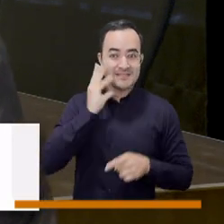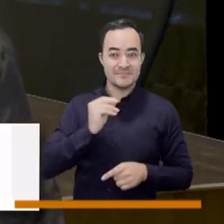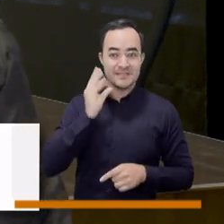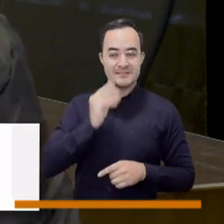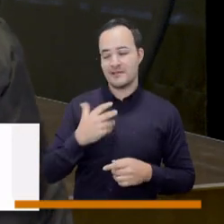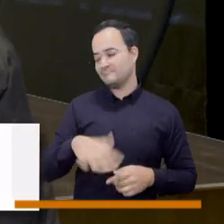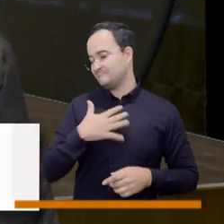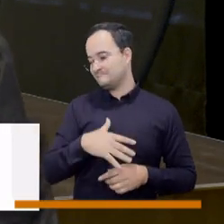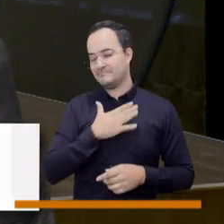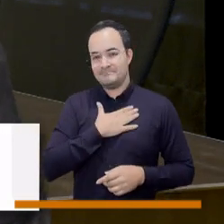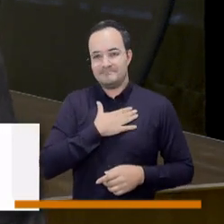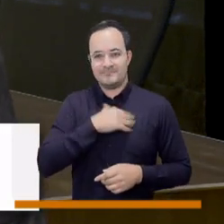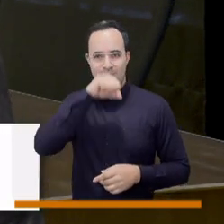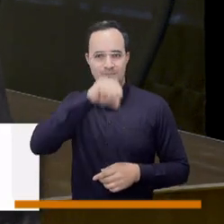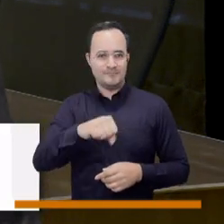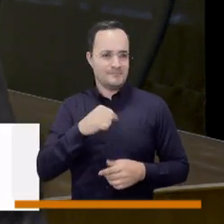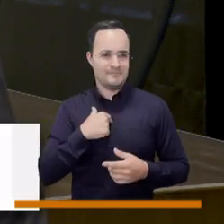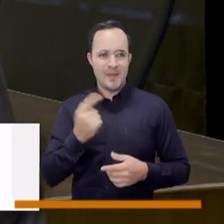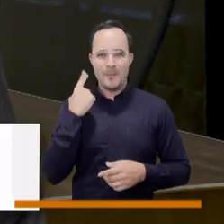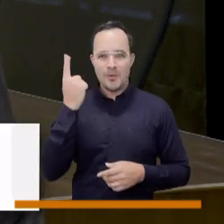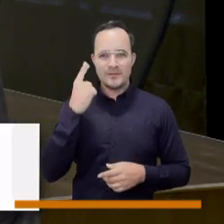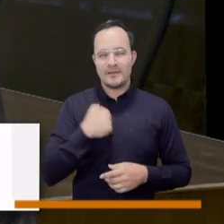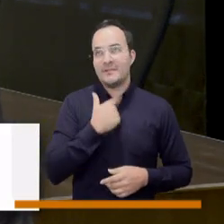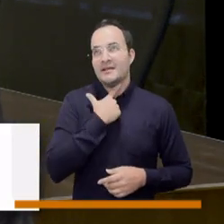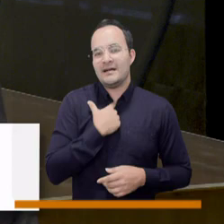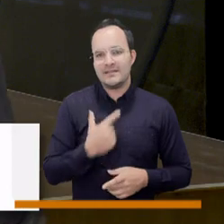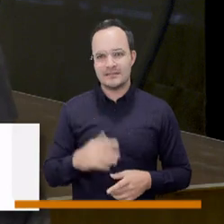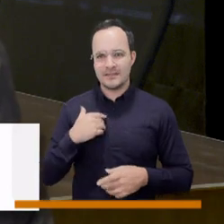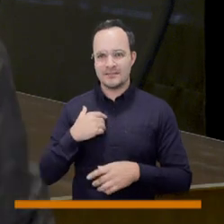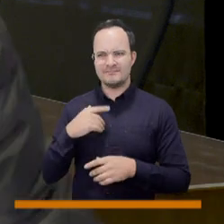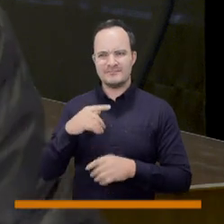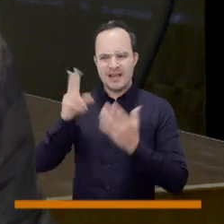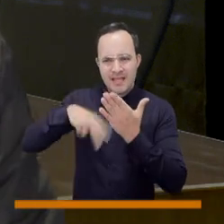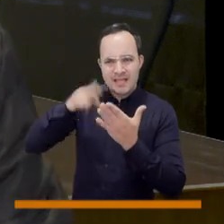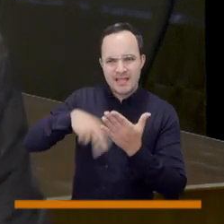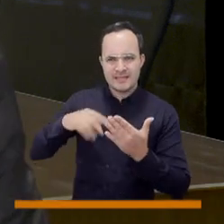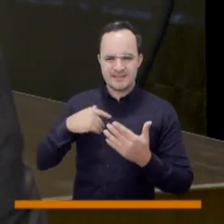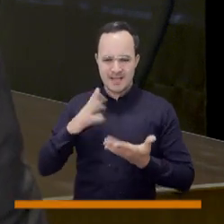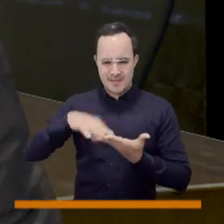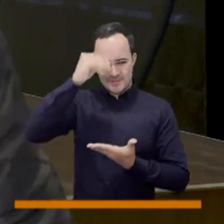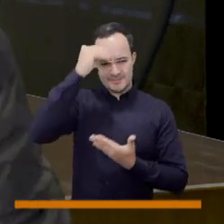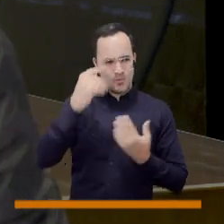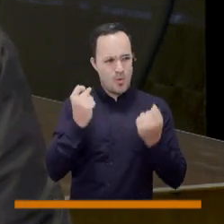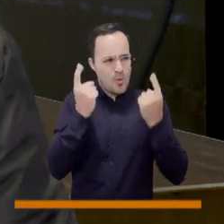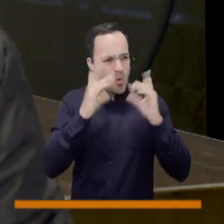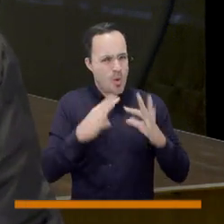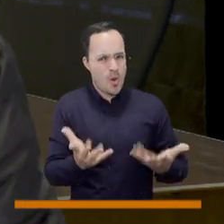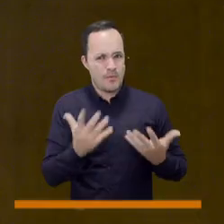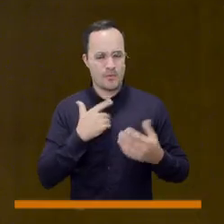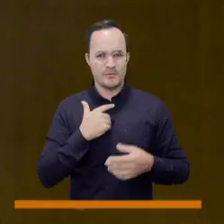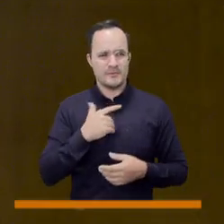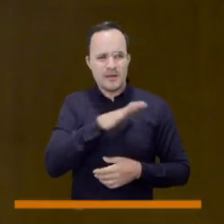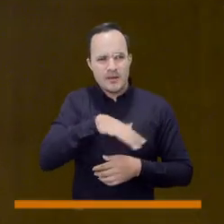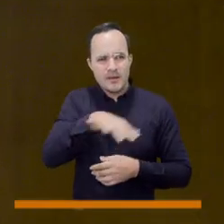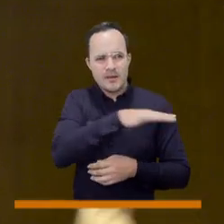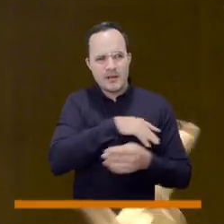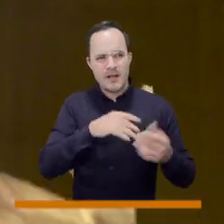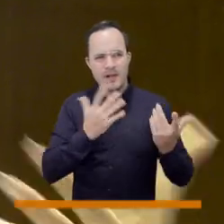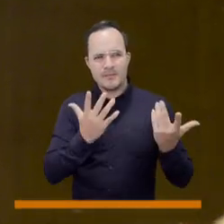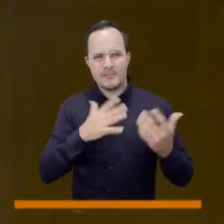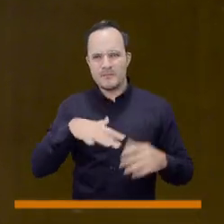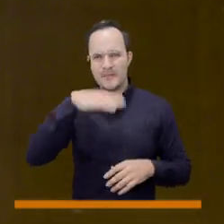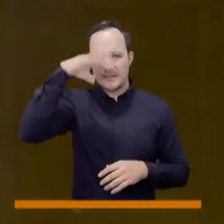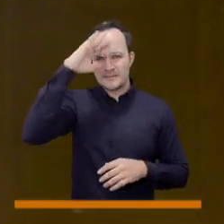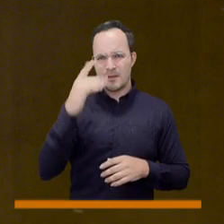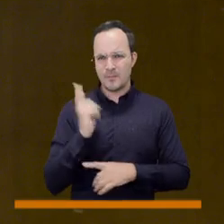persona apasionada por leer, aprender y comprender cómo funciona la política actual en Medellín y qué situaciones o problemas tiene cada comuna.